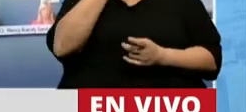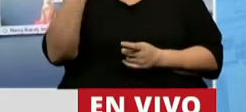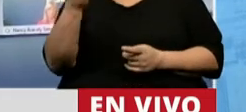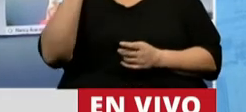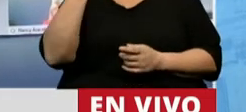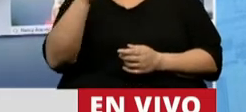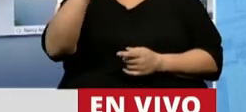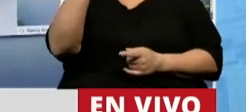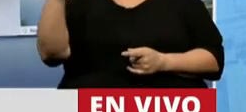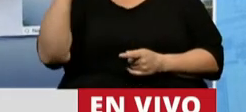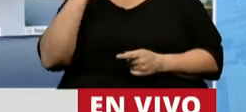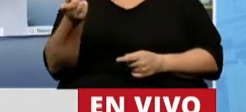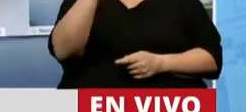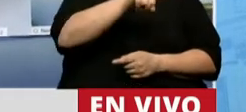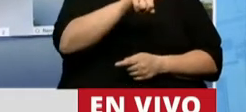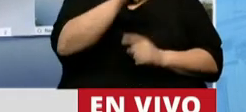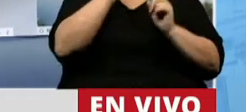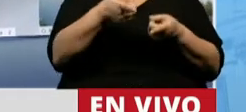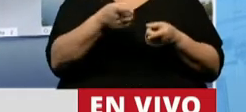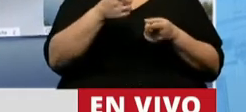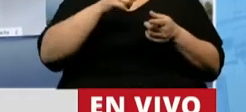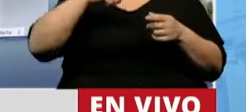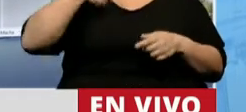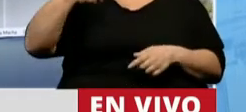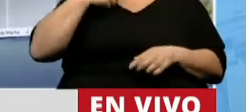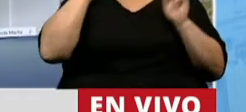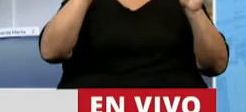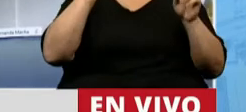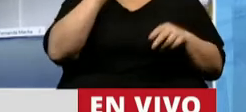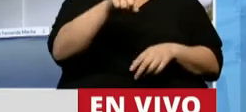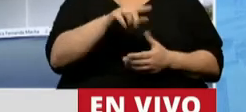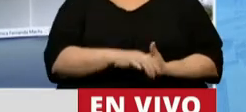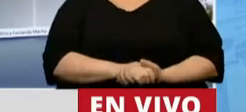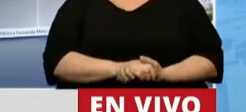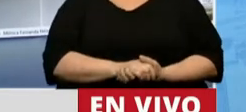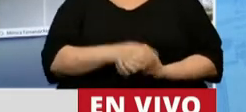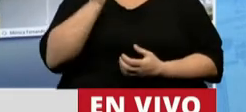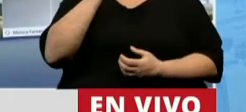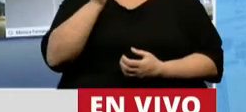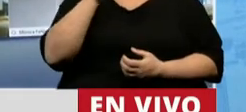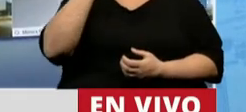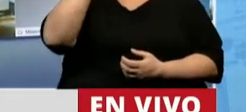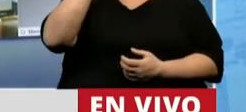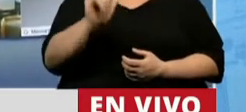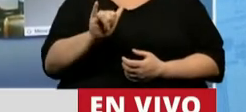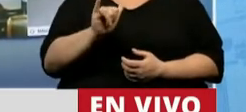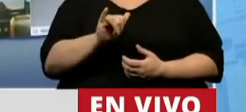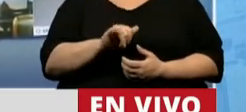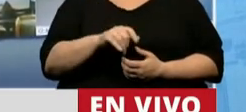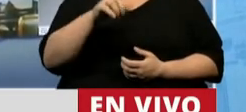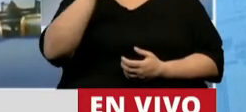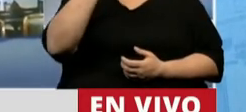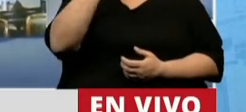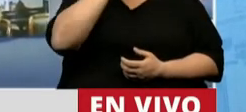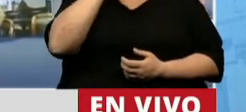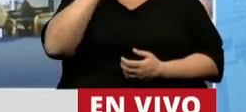Ignacio Rucci, de la otra cara hay otro dirigente sindical peronista, que fue el negro Atilio López. El negro Atilio